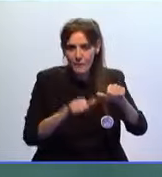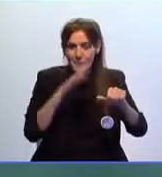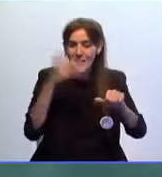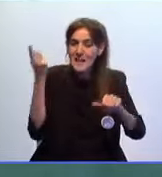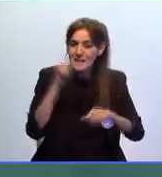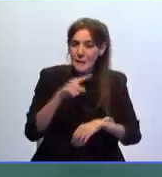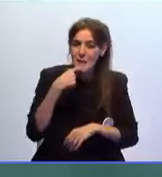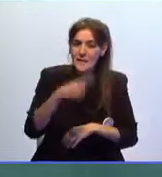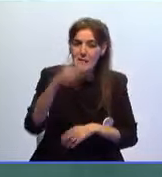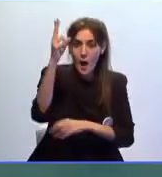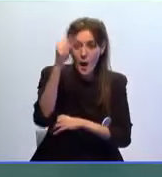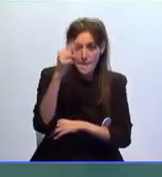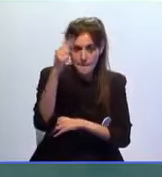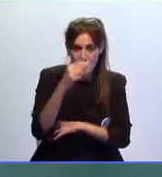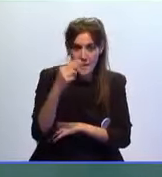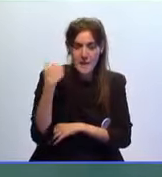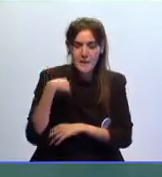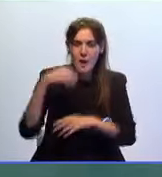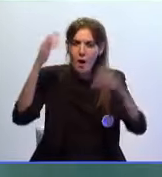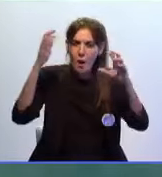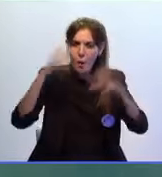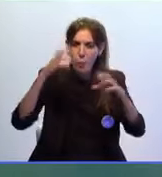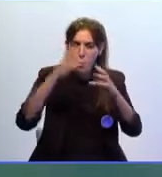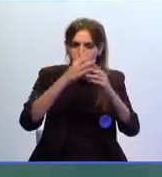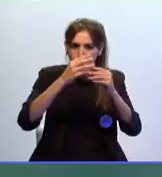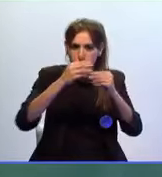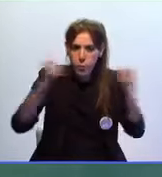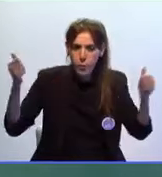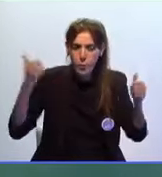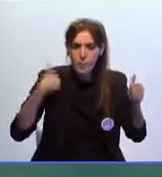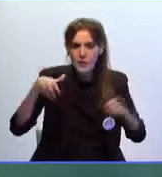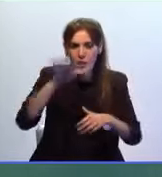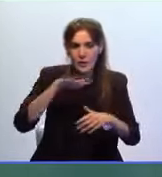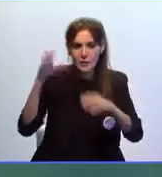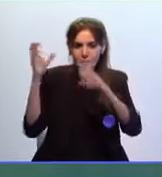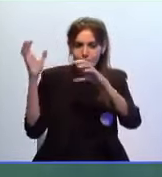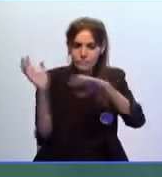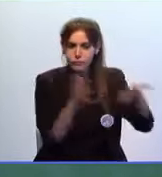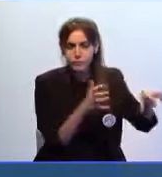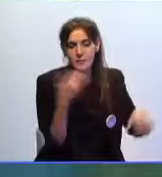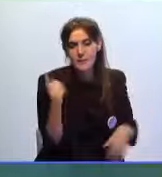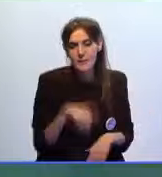apunta a que el viernes ya hayamos salido de su zona de influencia